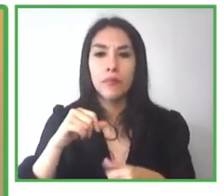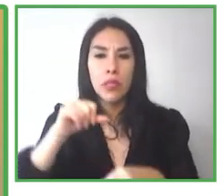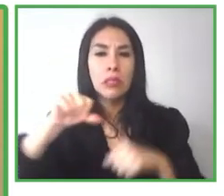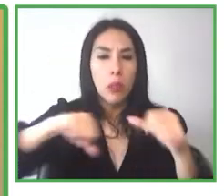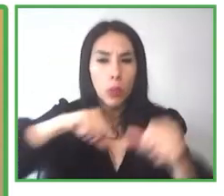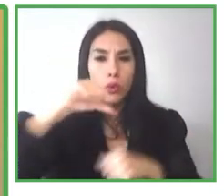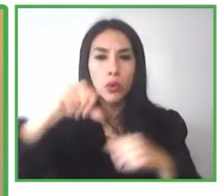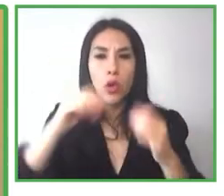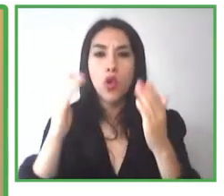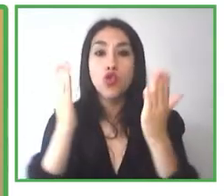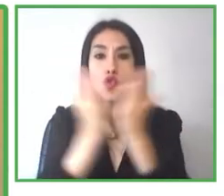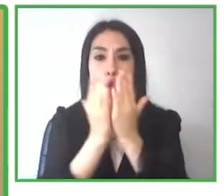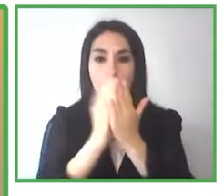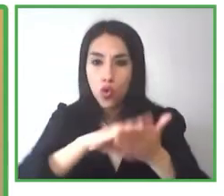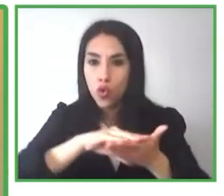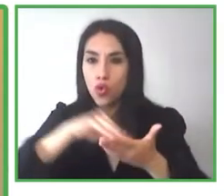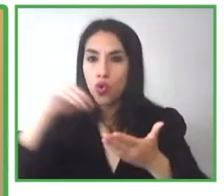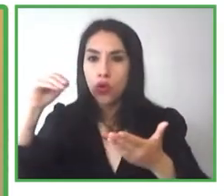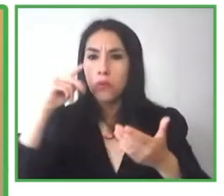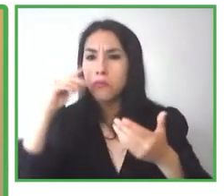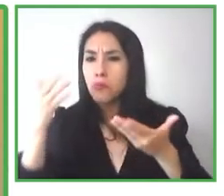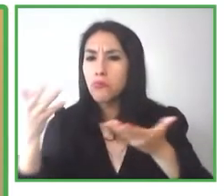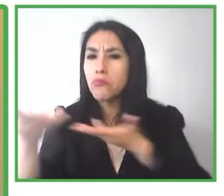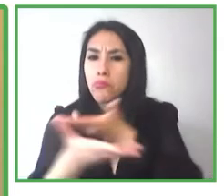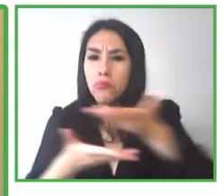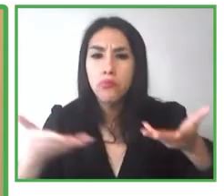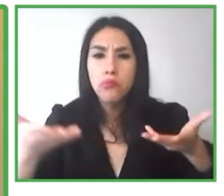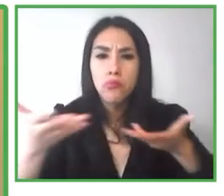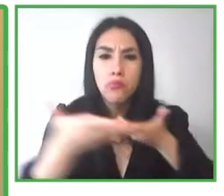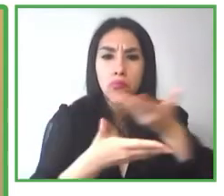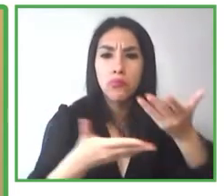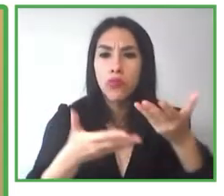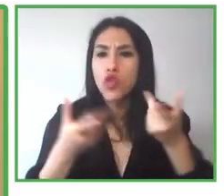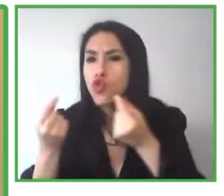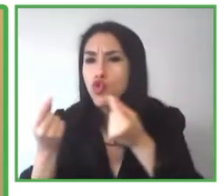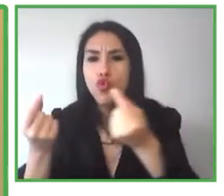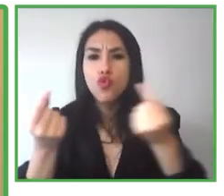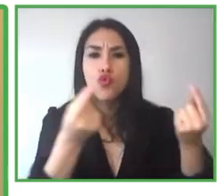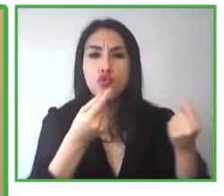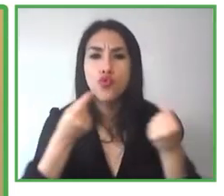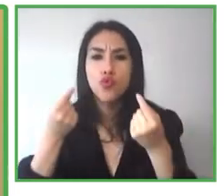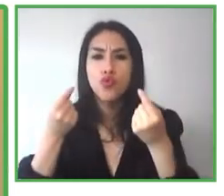trabajé en muchos productos en muchas soluciones pero recuerdo esos primeros años